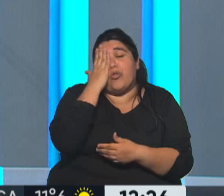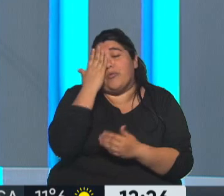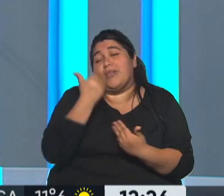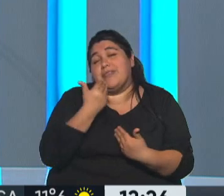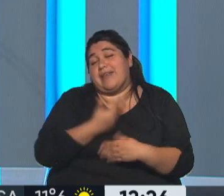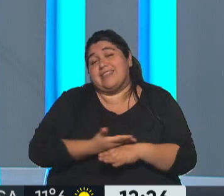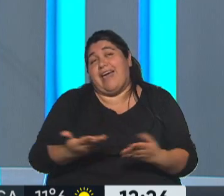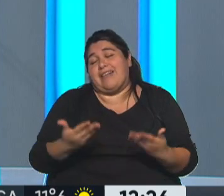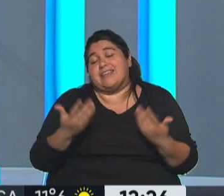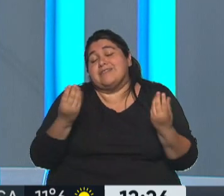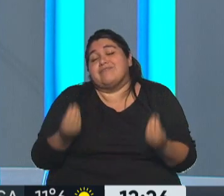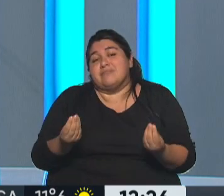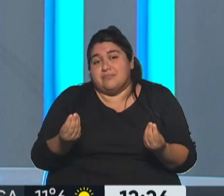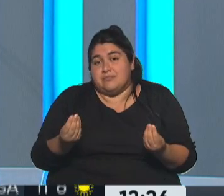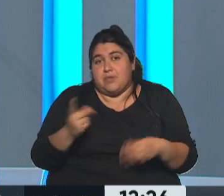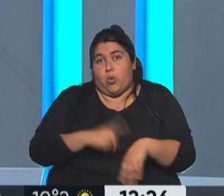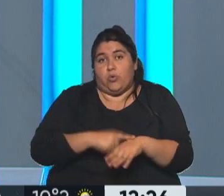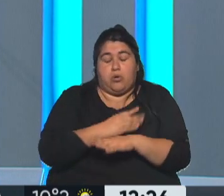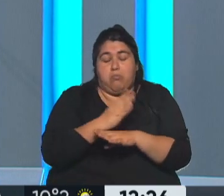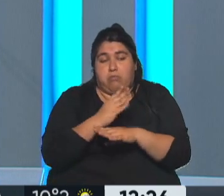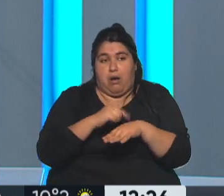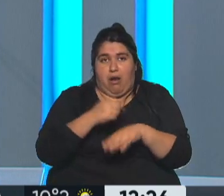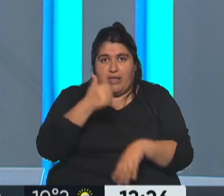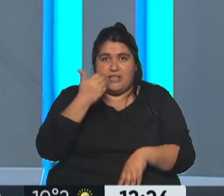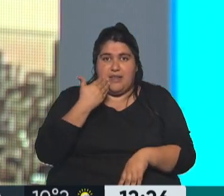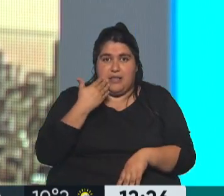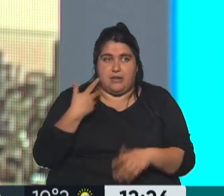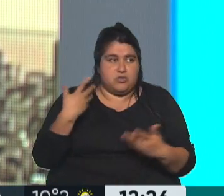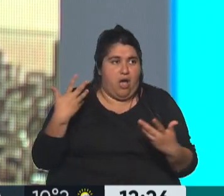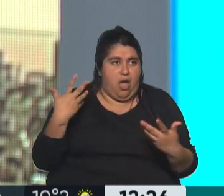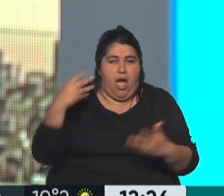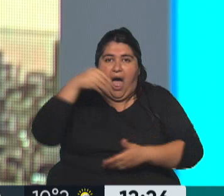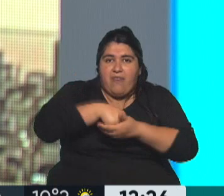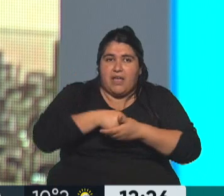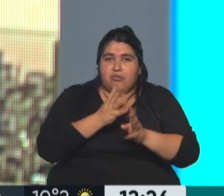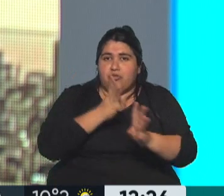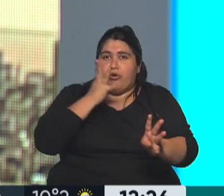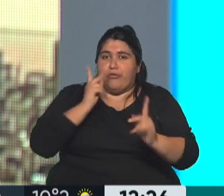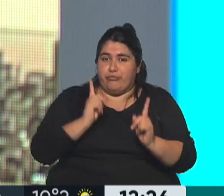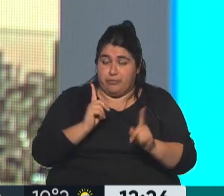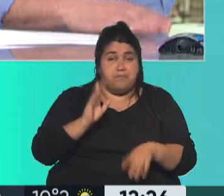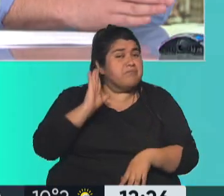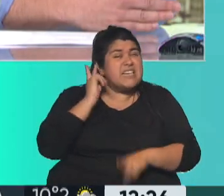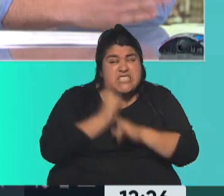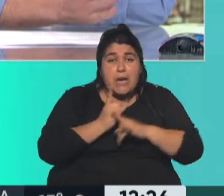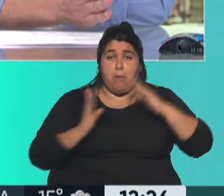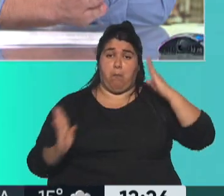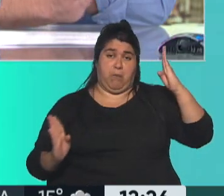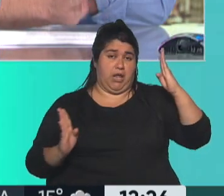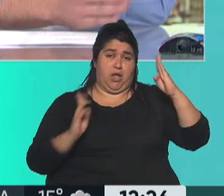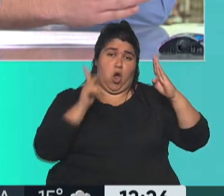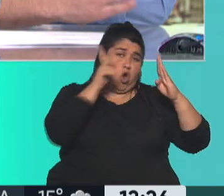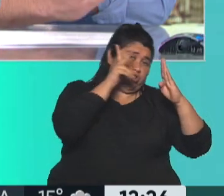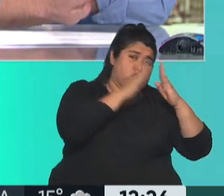tarde, y marcó el reloj a las 18, y estoy todavía dentro del colegio? Como siempre, el horario es de 8 a 18, si